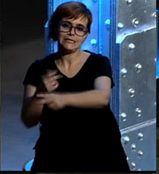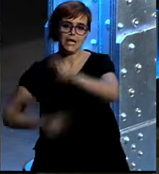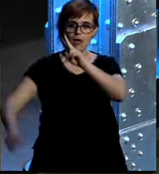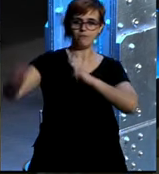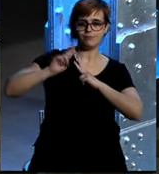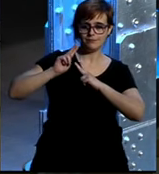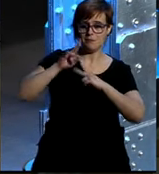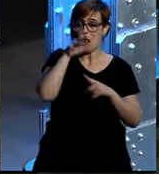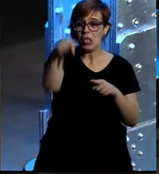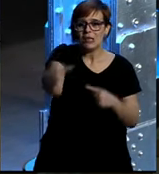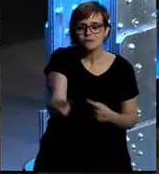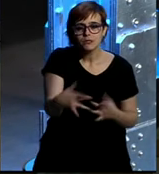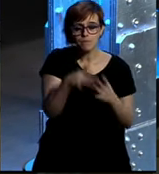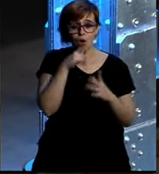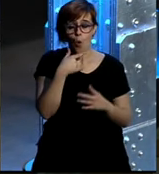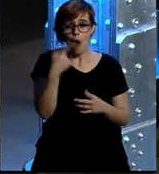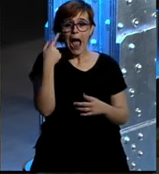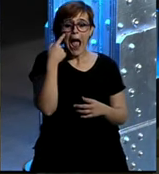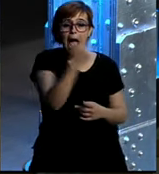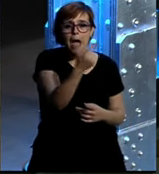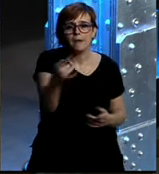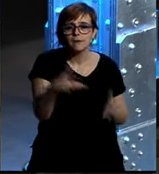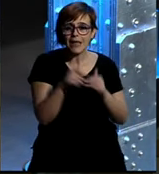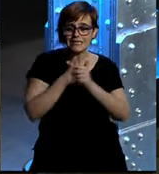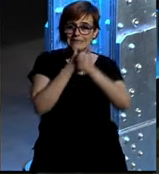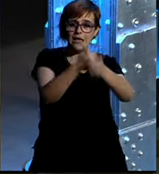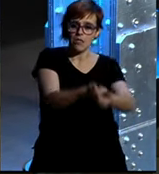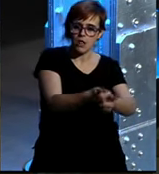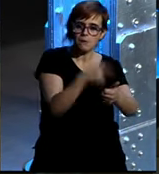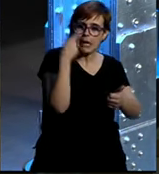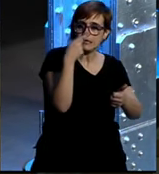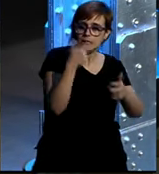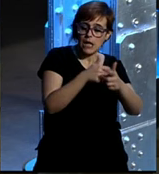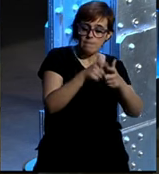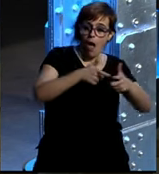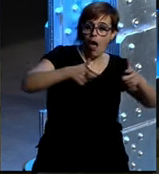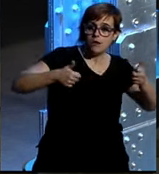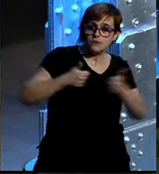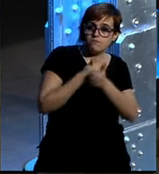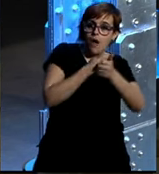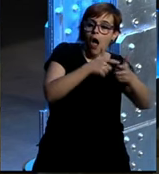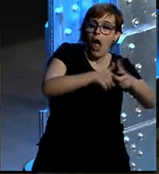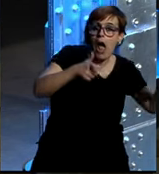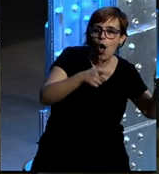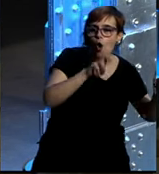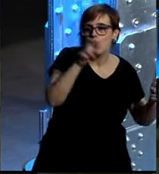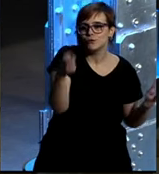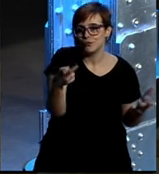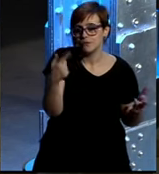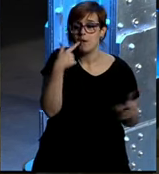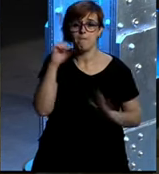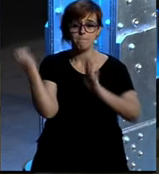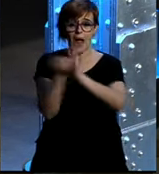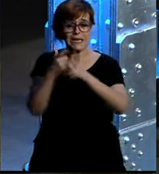al final tú cuando ves las cuentas ves realmente quién ha ganado seguidores porque realmente interesa al colectivo al que se dirige y quién simplemente ha ganado seguidores hay